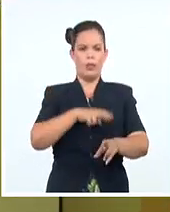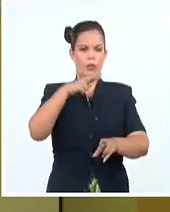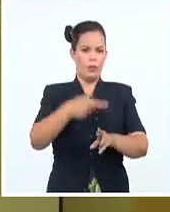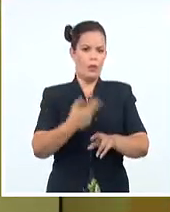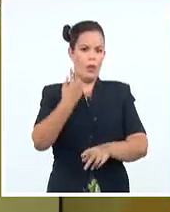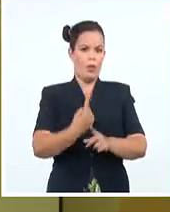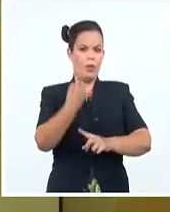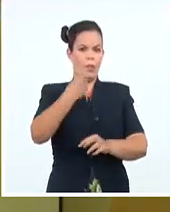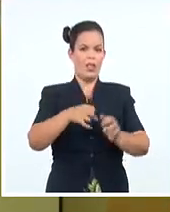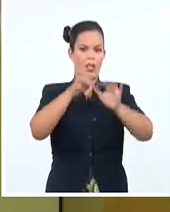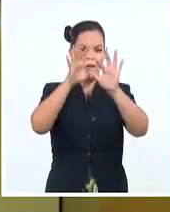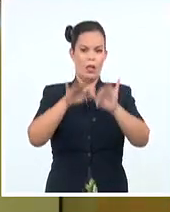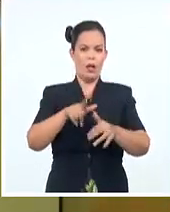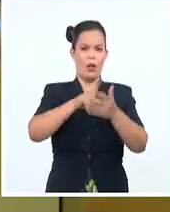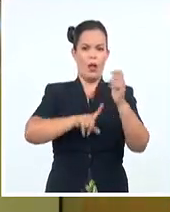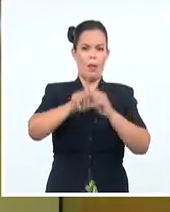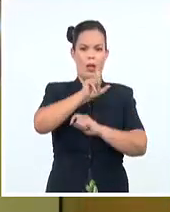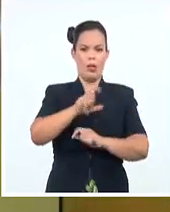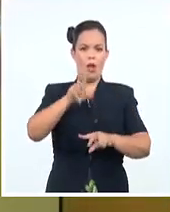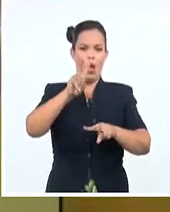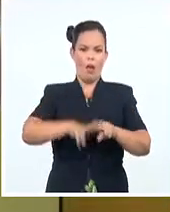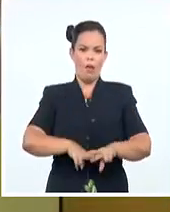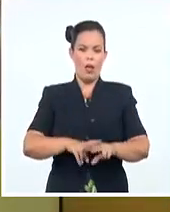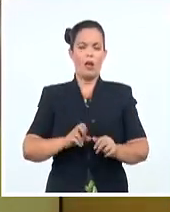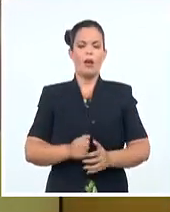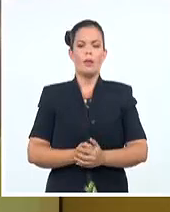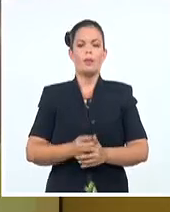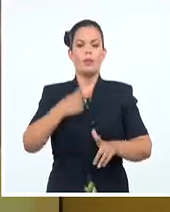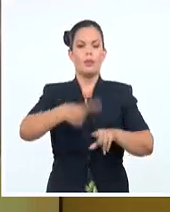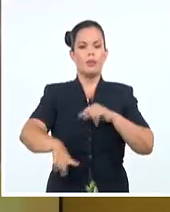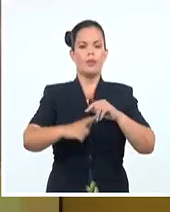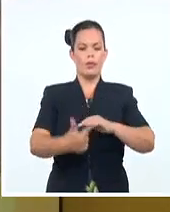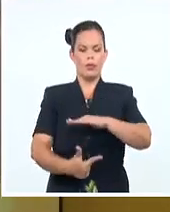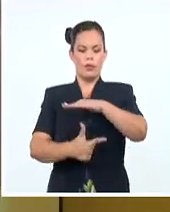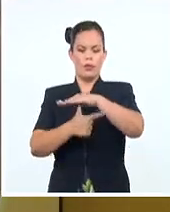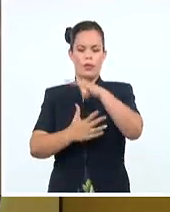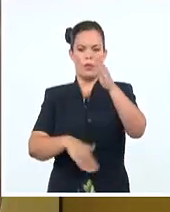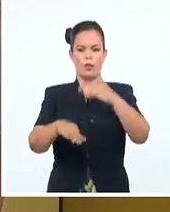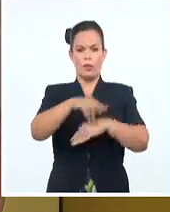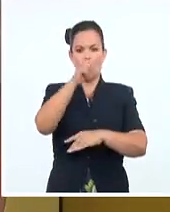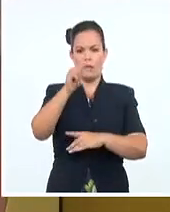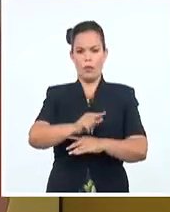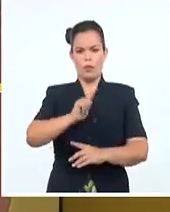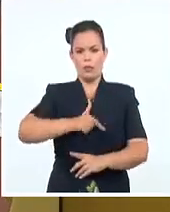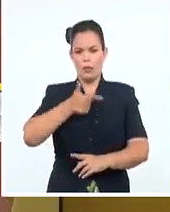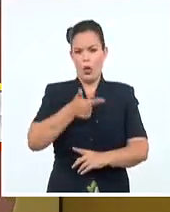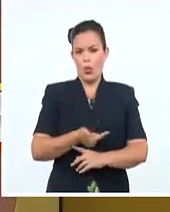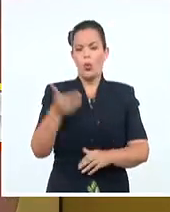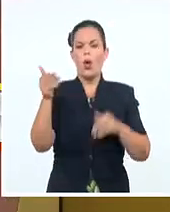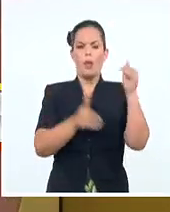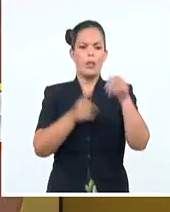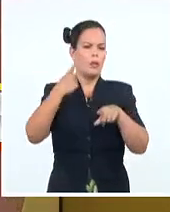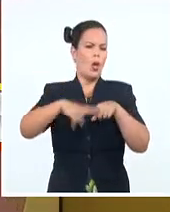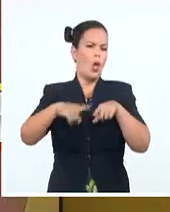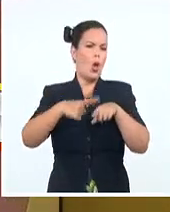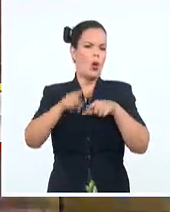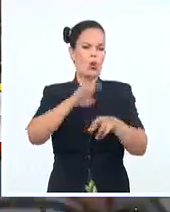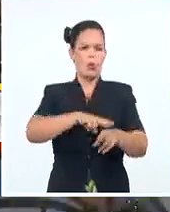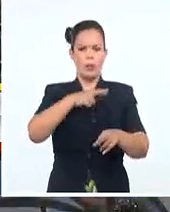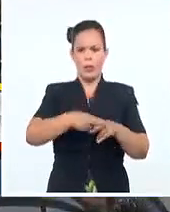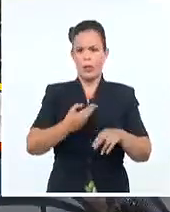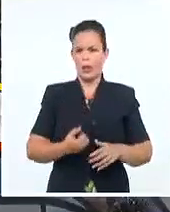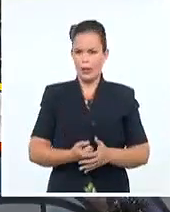secretario del partido en La Habana, Luis Antonio Torres Siríbar, y el viceministro de Cultura, Fernando León Jacomino, entre otras personalidades.